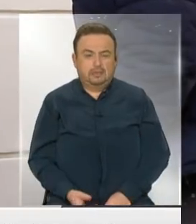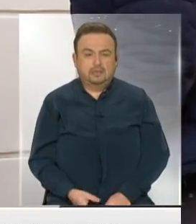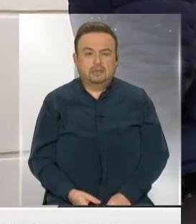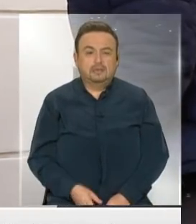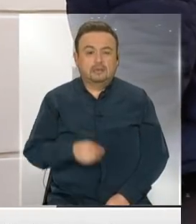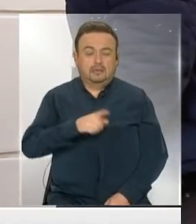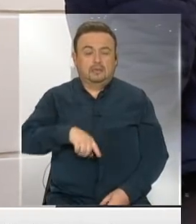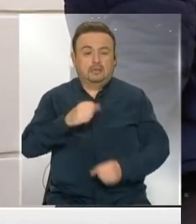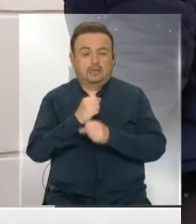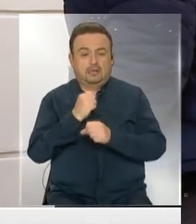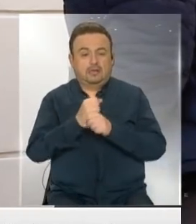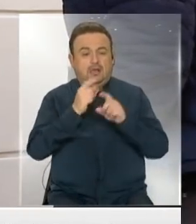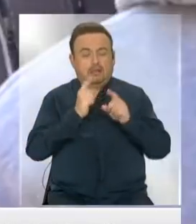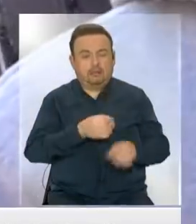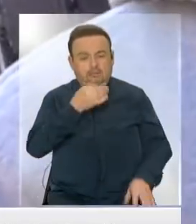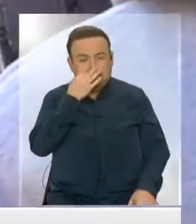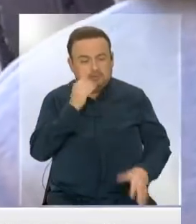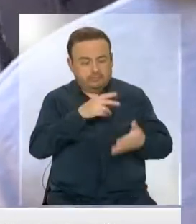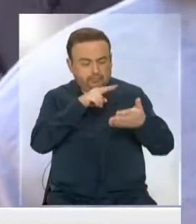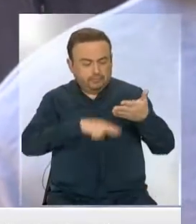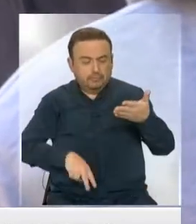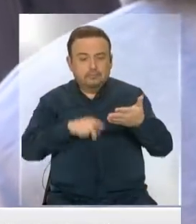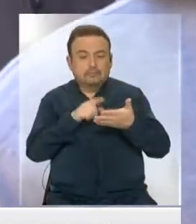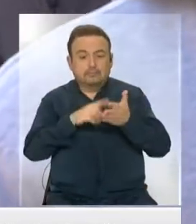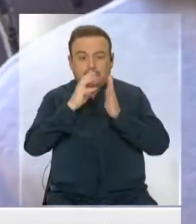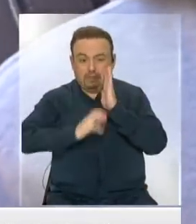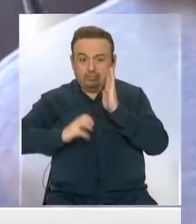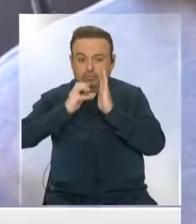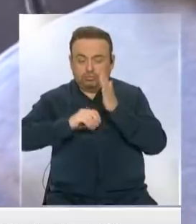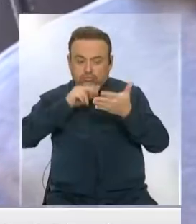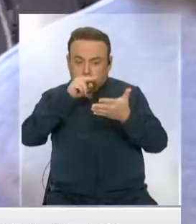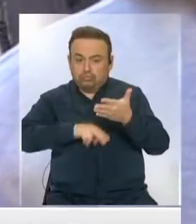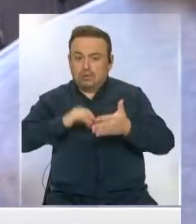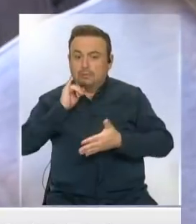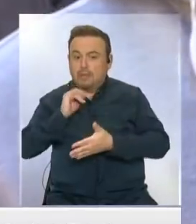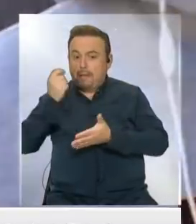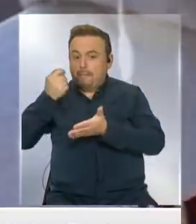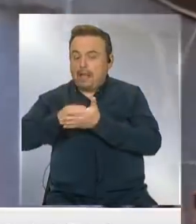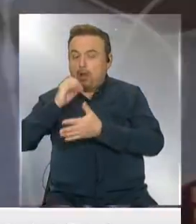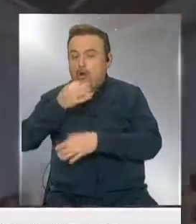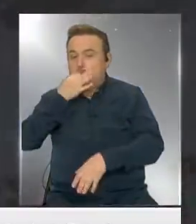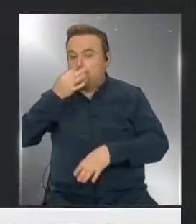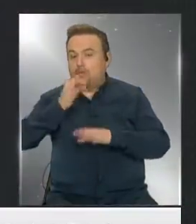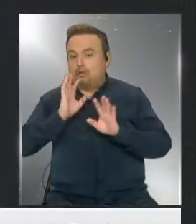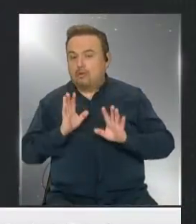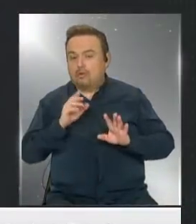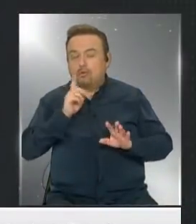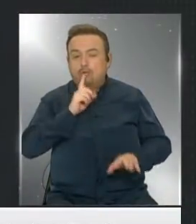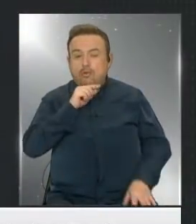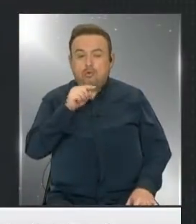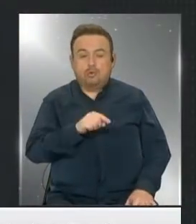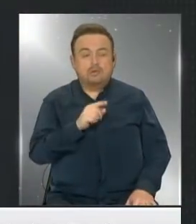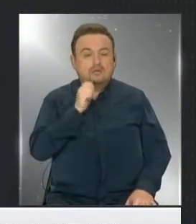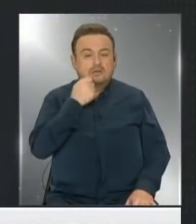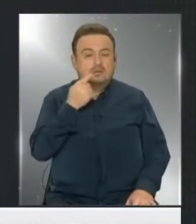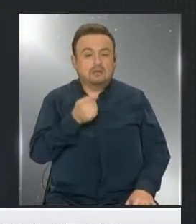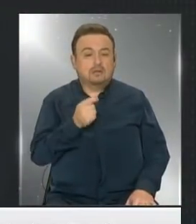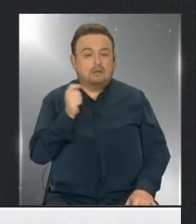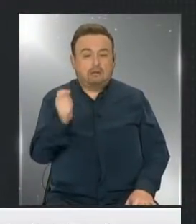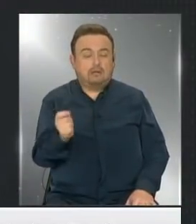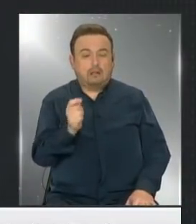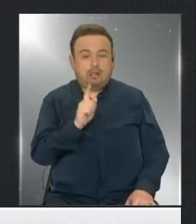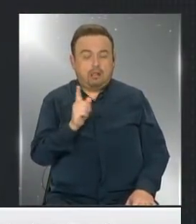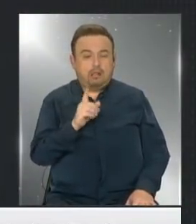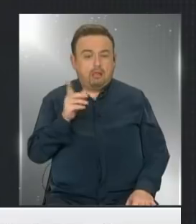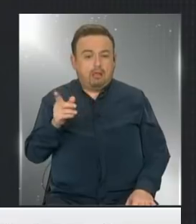Los trabajadores deben observar en sus cartolas si sus cotizaciones se figuran pagadas o declaradas. En este último caso significa que el dinero no